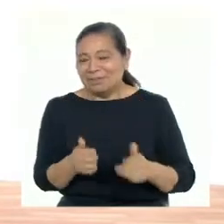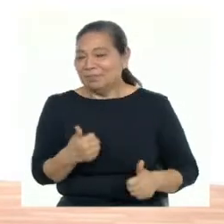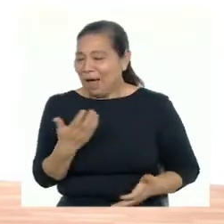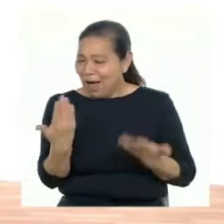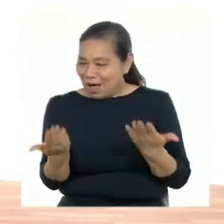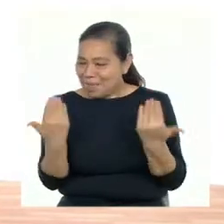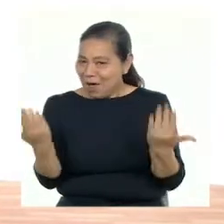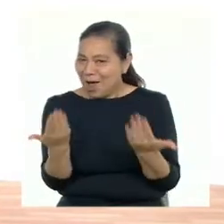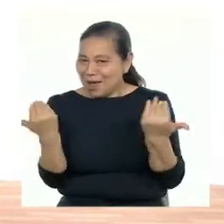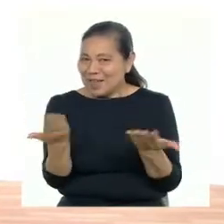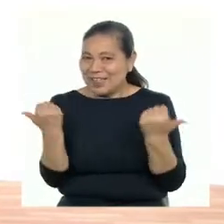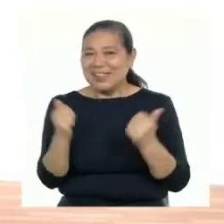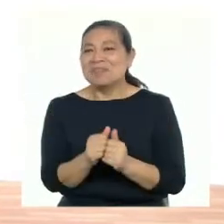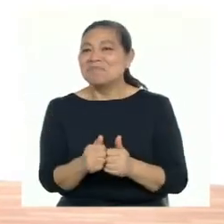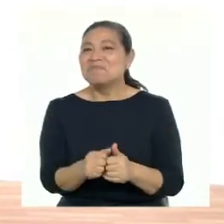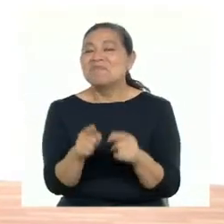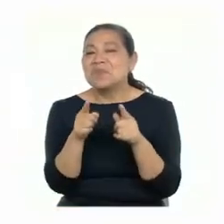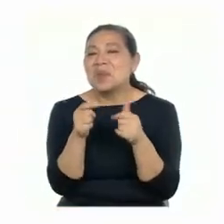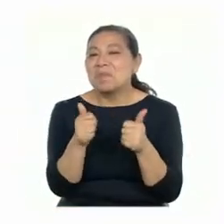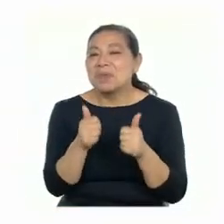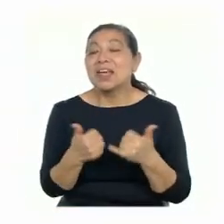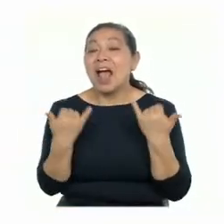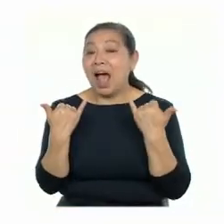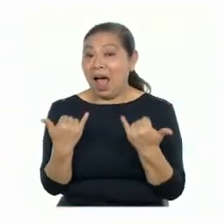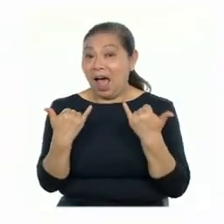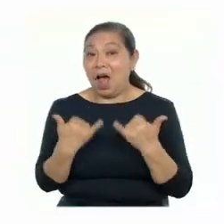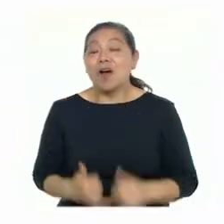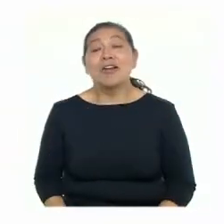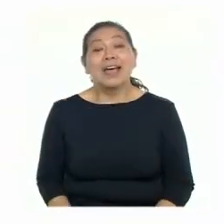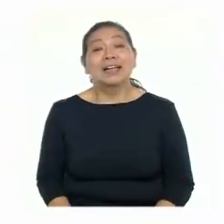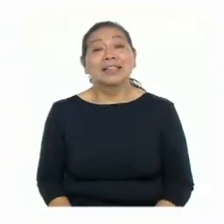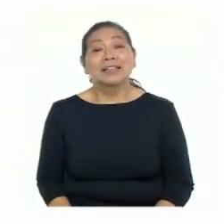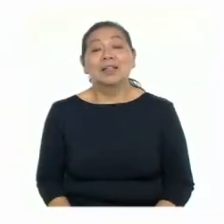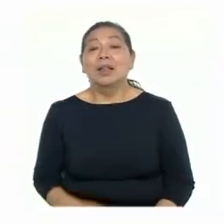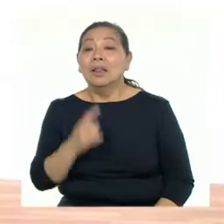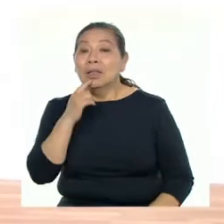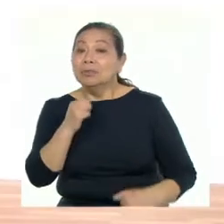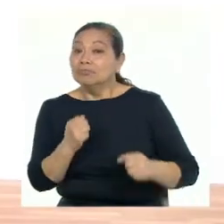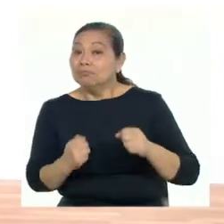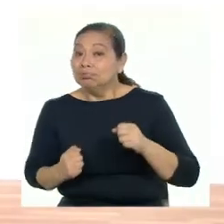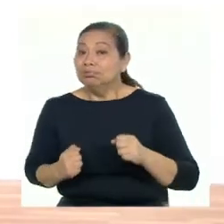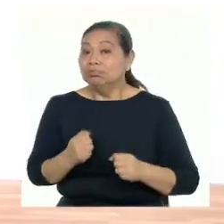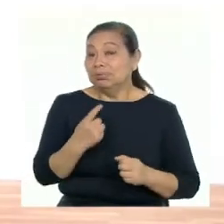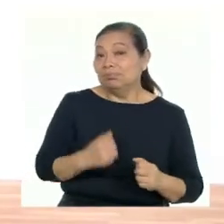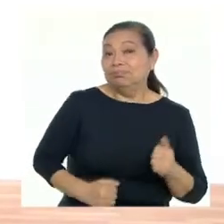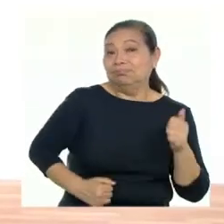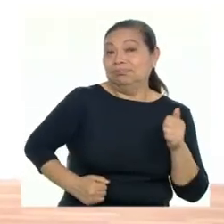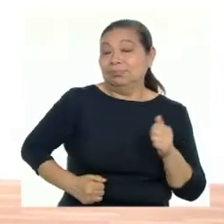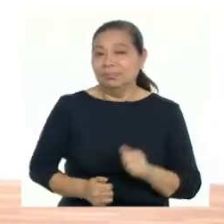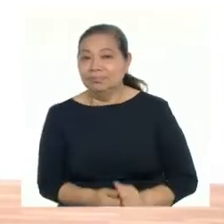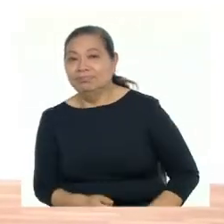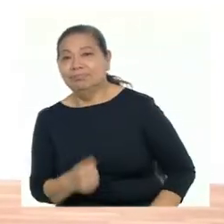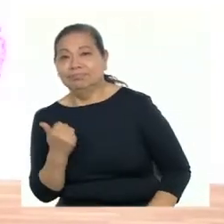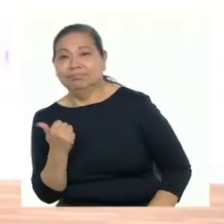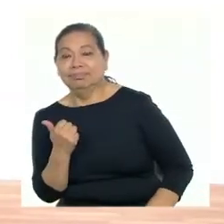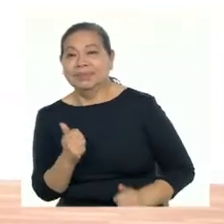¡Vamos! ¡Bien! Ahora vamos a realizar balanceo. ¡Balanceo! ¡Vamos!